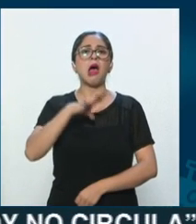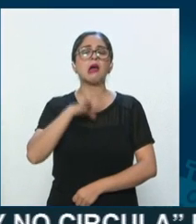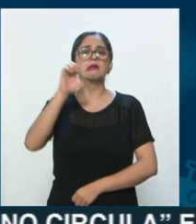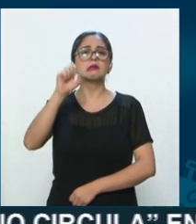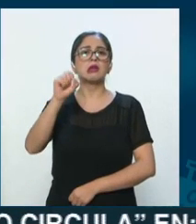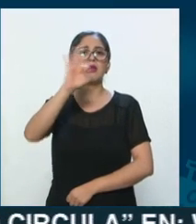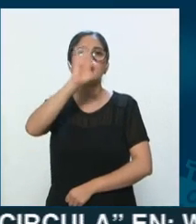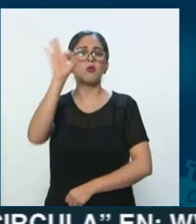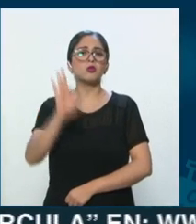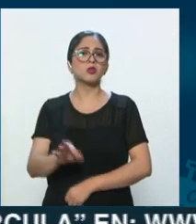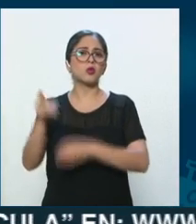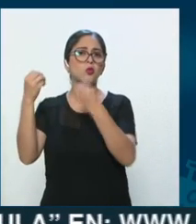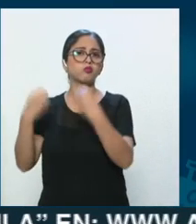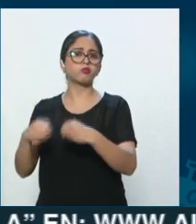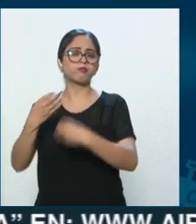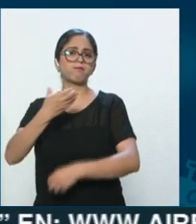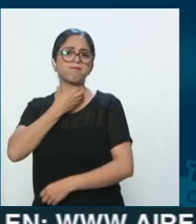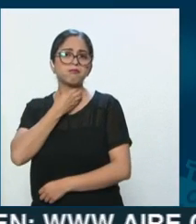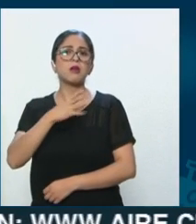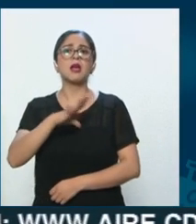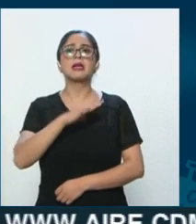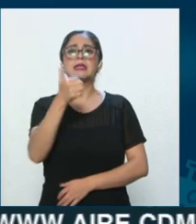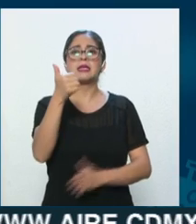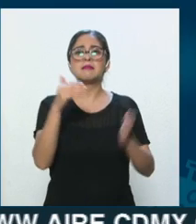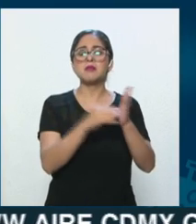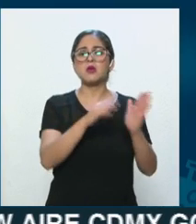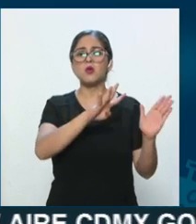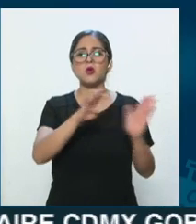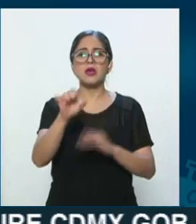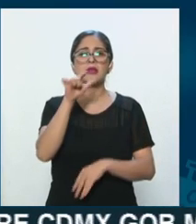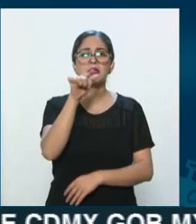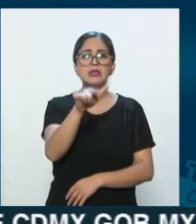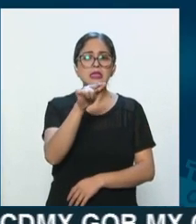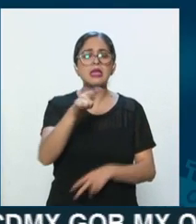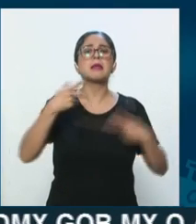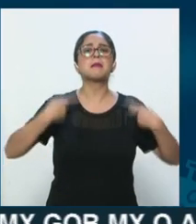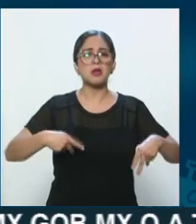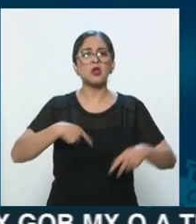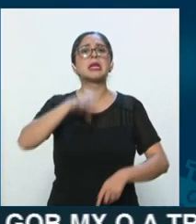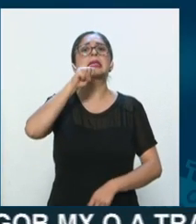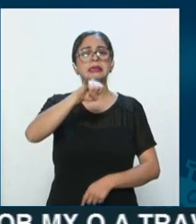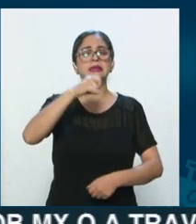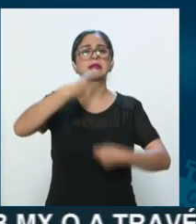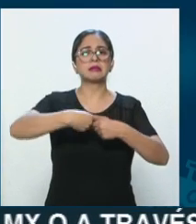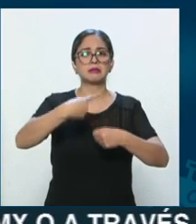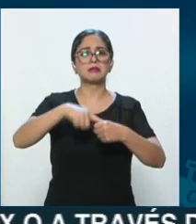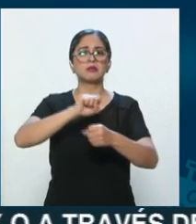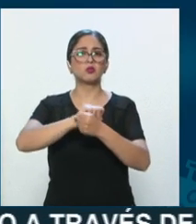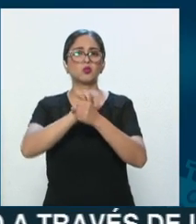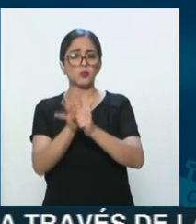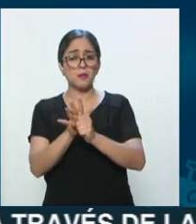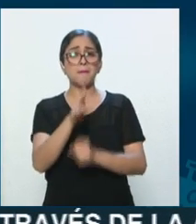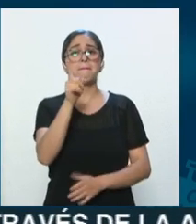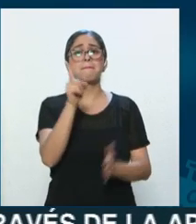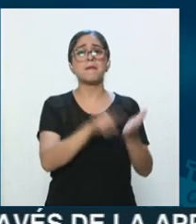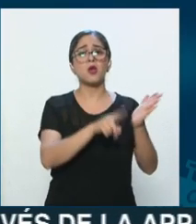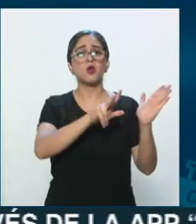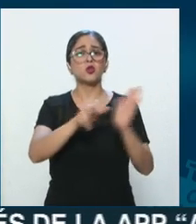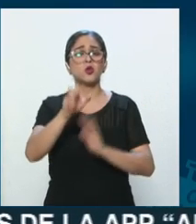Actualmente hay 6.417 casos confirmados de COVID-19, 1